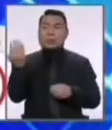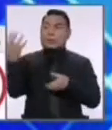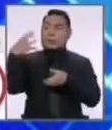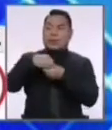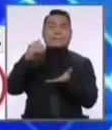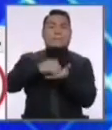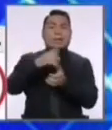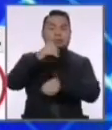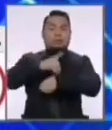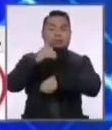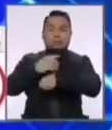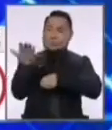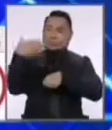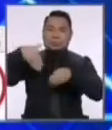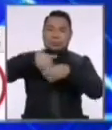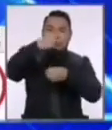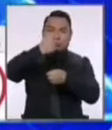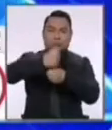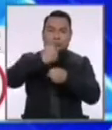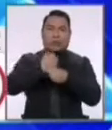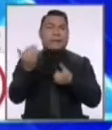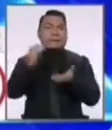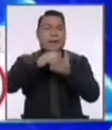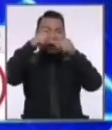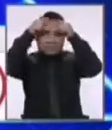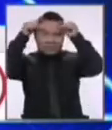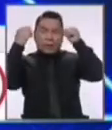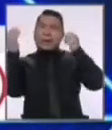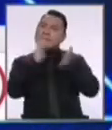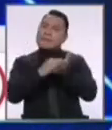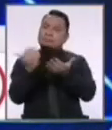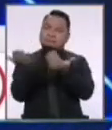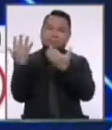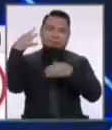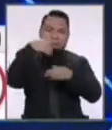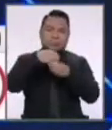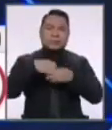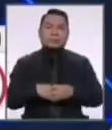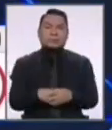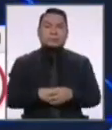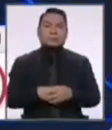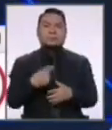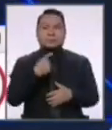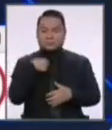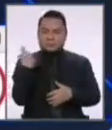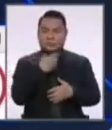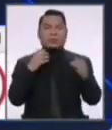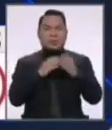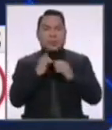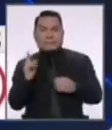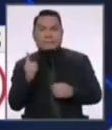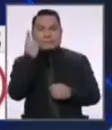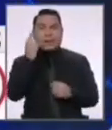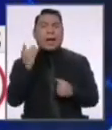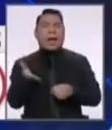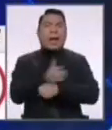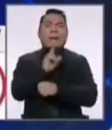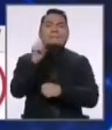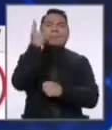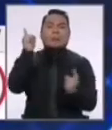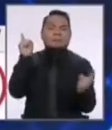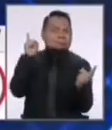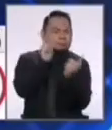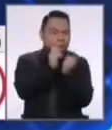más médicos, para contratar más enfermeras. Nosotros vamos a priorizar la atención primaria,